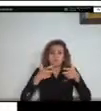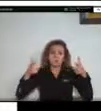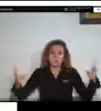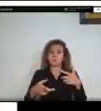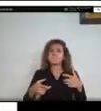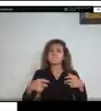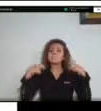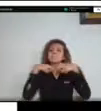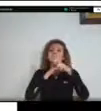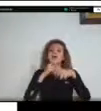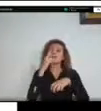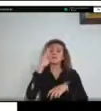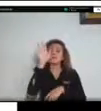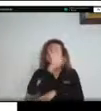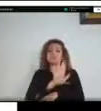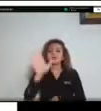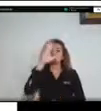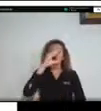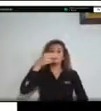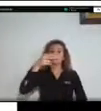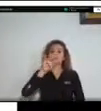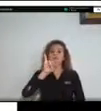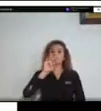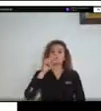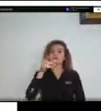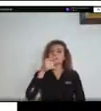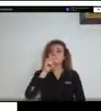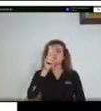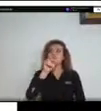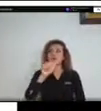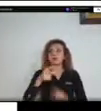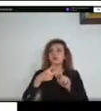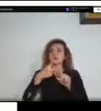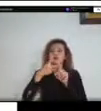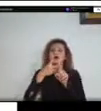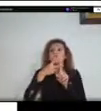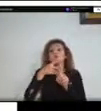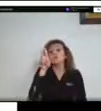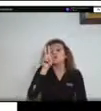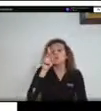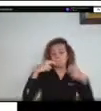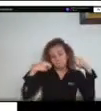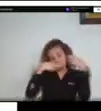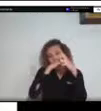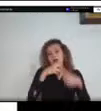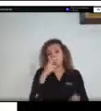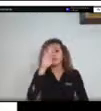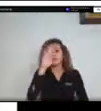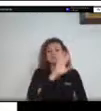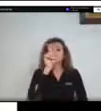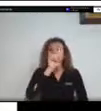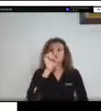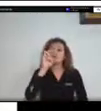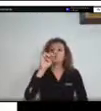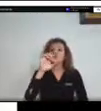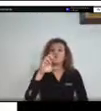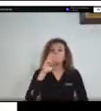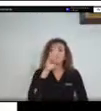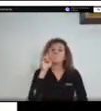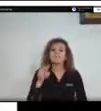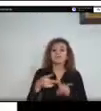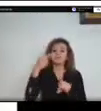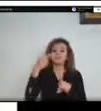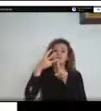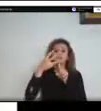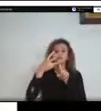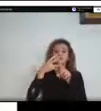tenemos el Parque Nacional Sumapaz, el cual es el complejo de páramos más grande del mundo. Tenemos el Parque Nacional Tinigua, estos